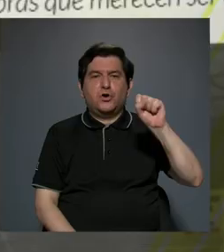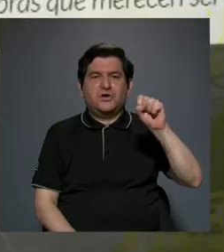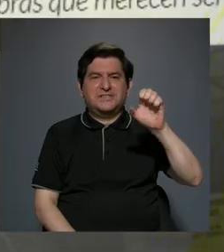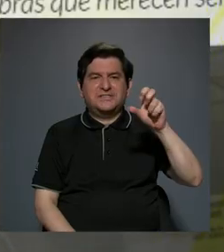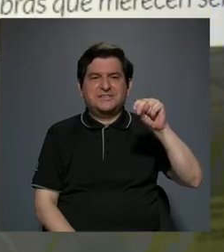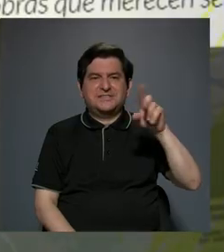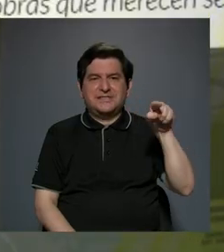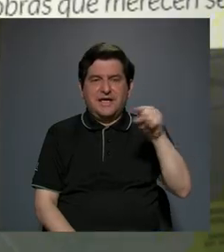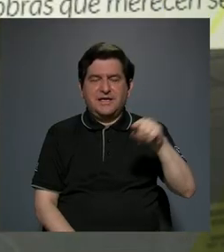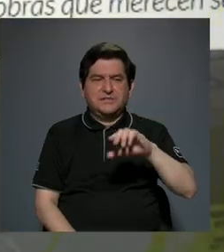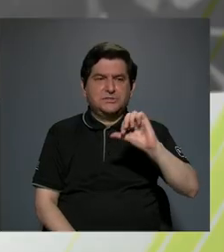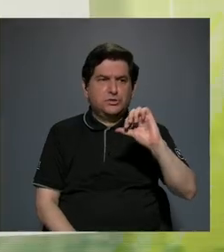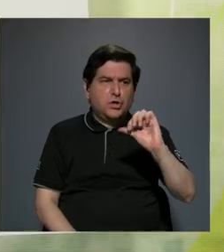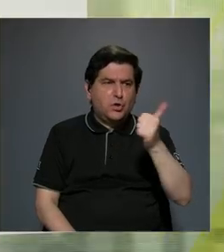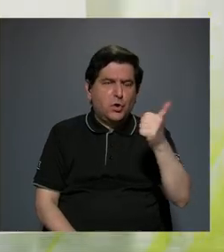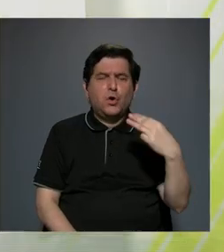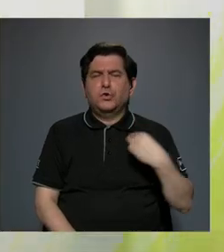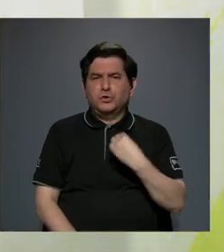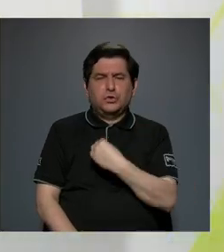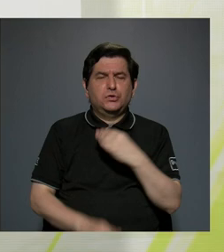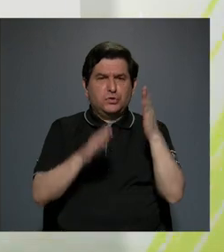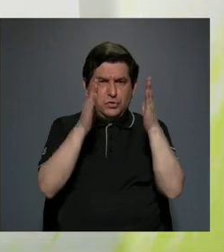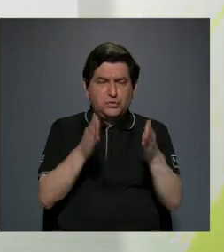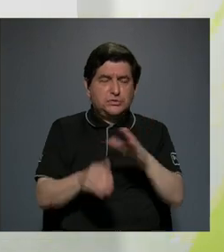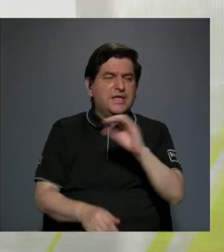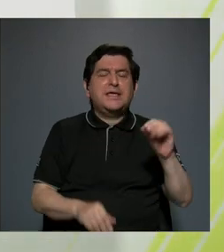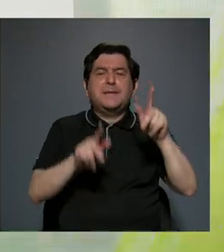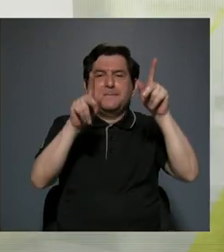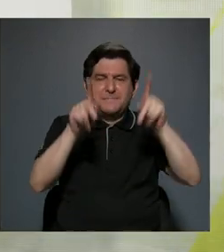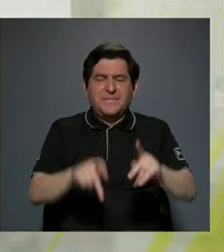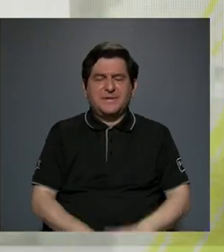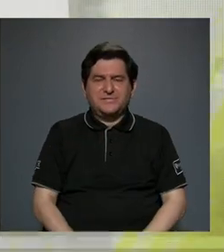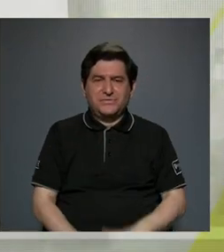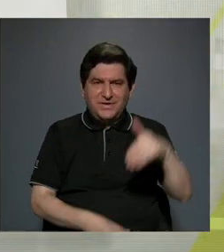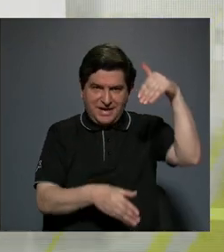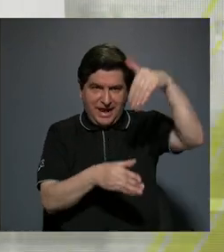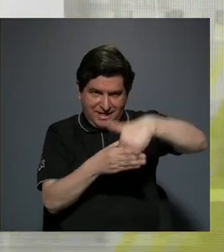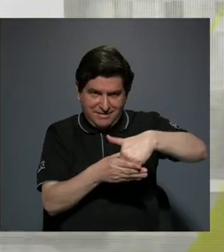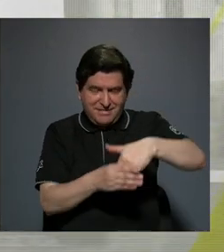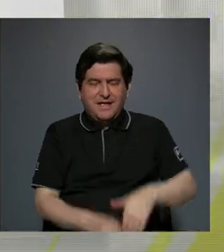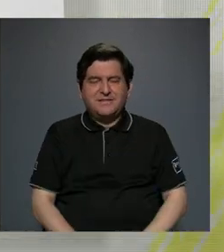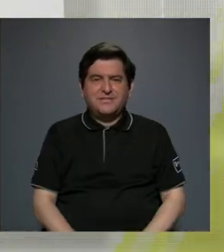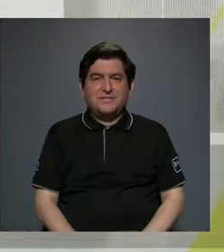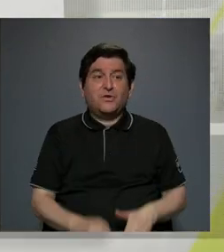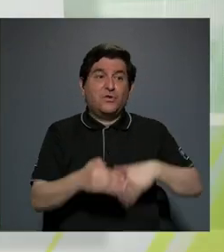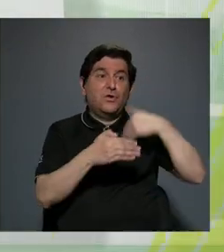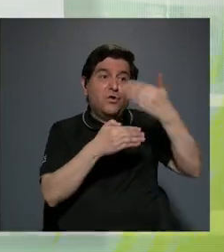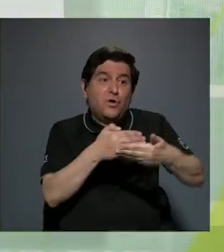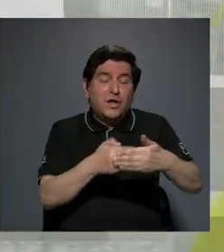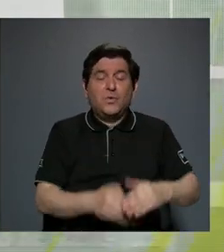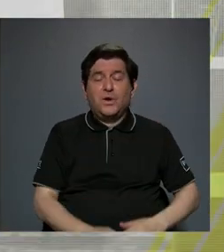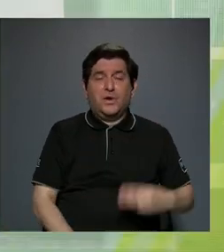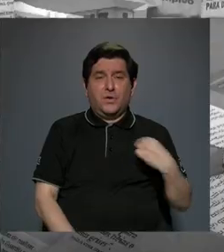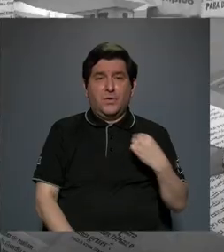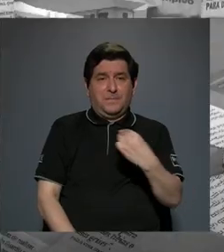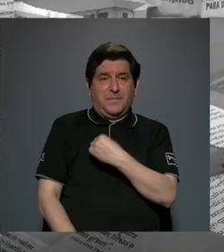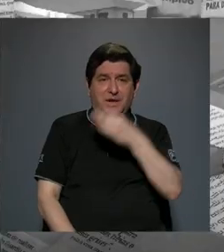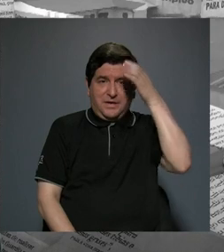otra serie de ministros o de personas que integraban lo que fue luego el Ministerio de Cultura,